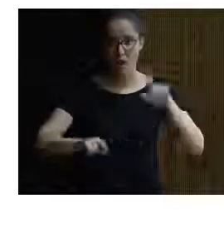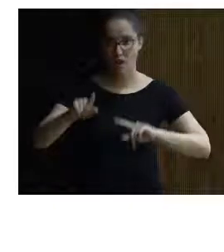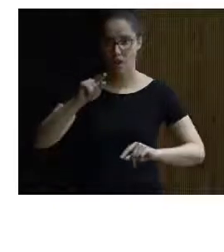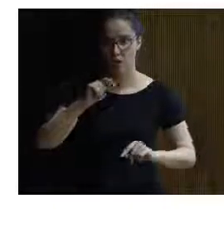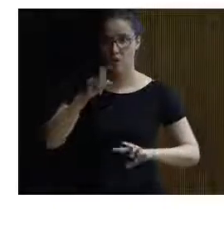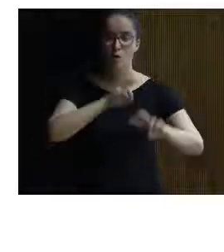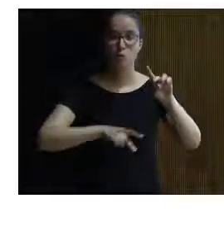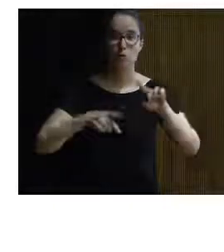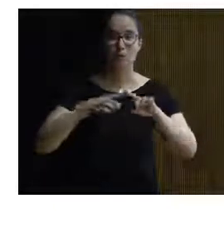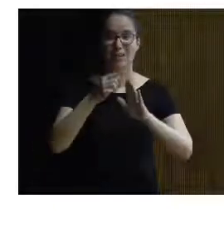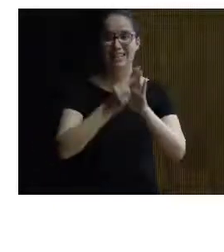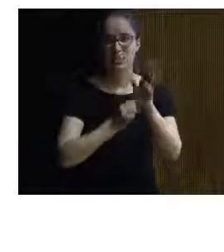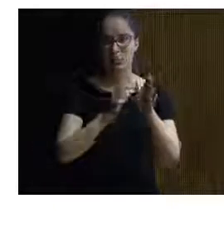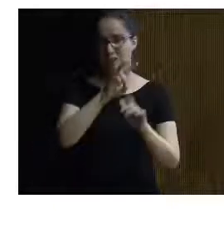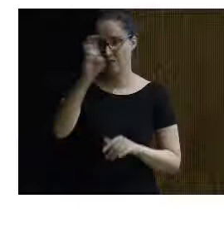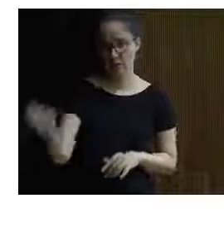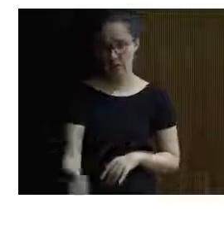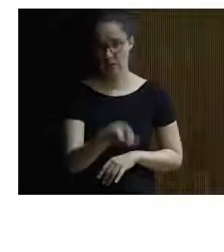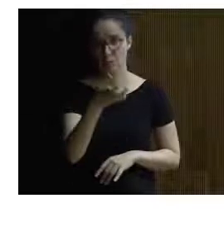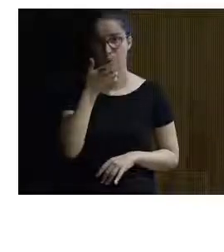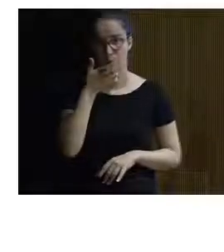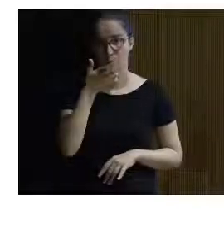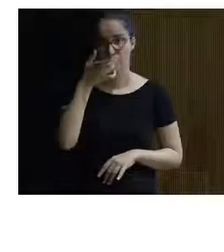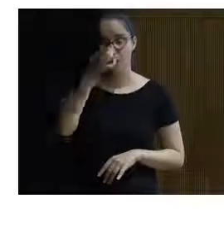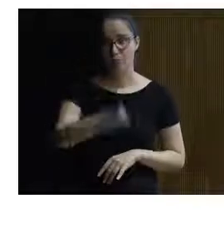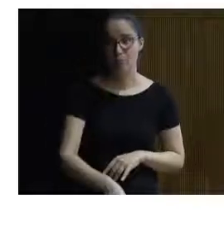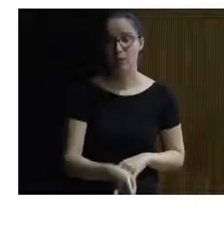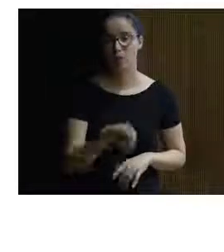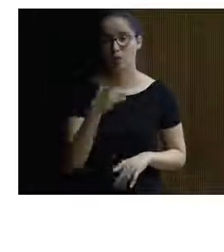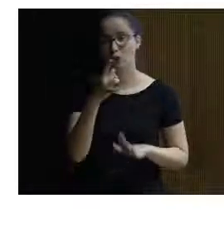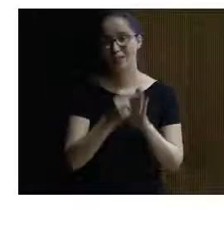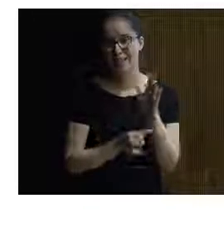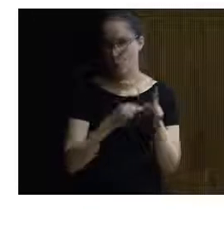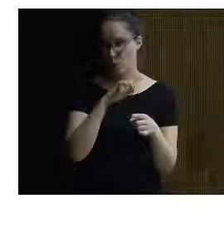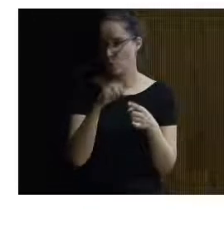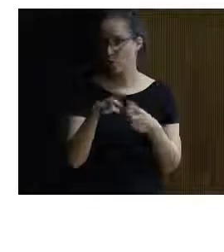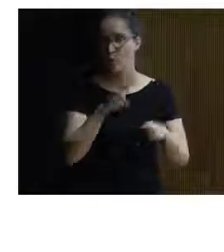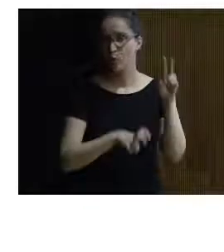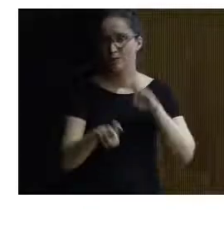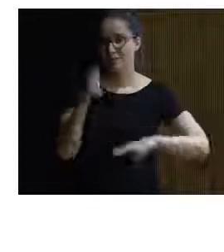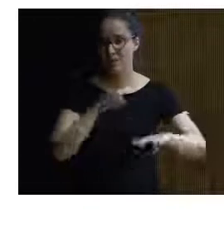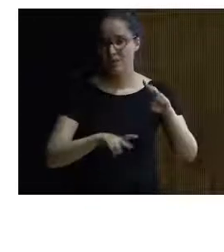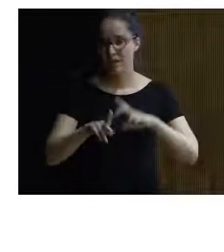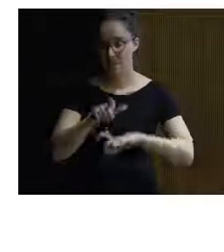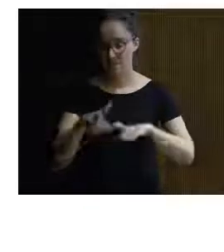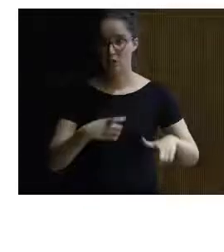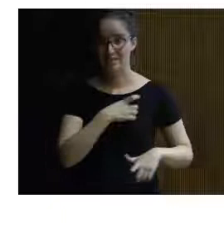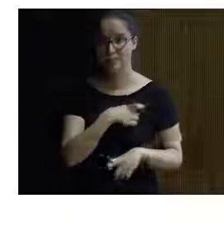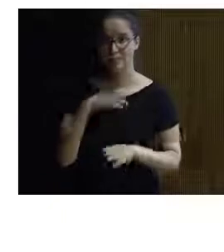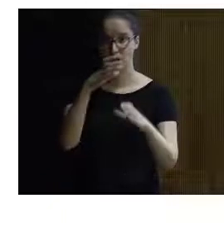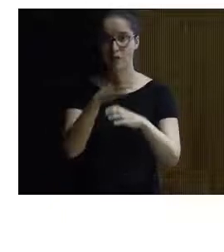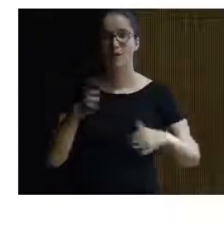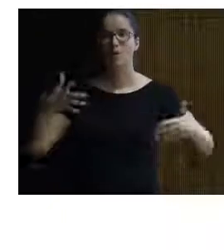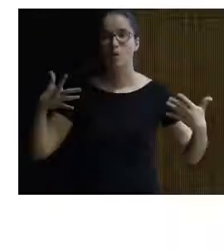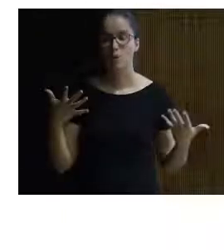buscando pues diferentes criterios también un poco uno de los criterios que buscaban los miembros del comité científico era